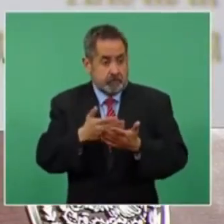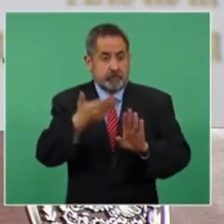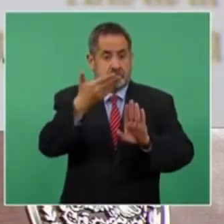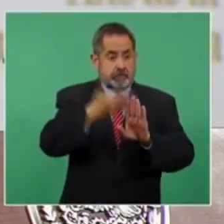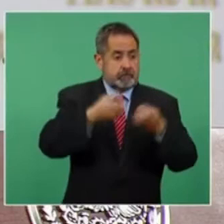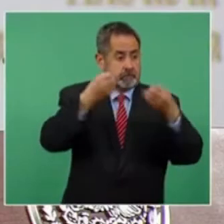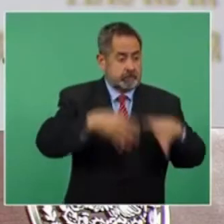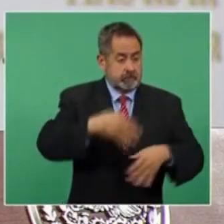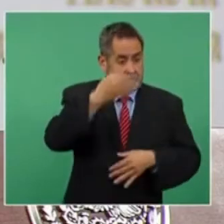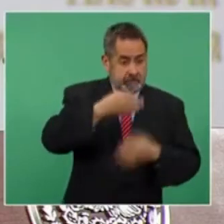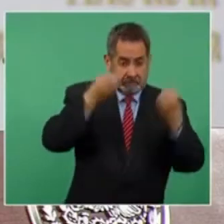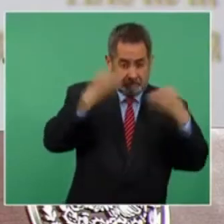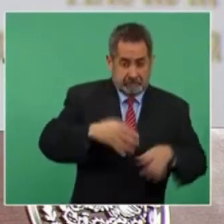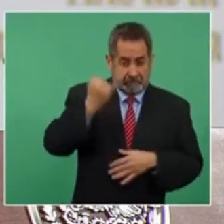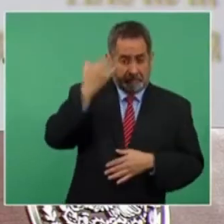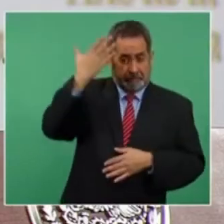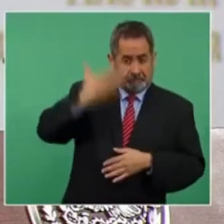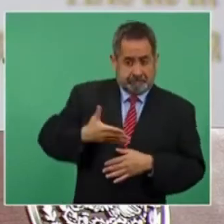dignidad,